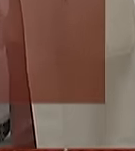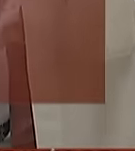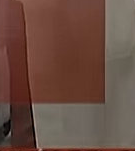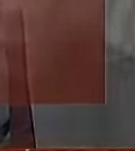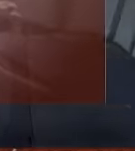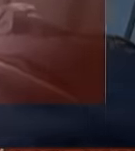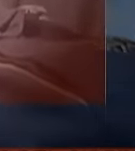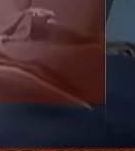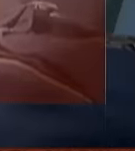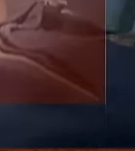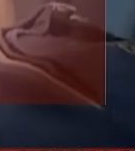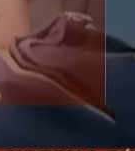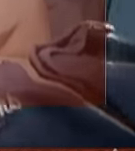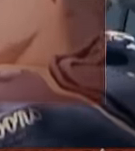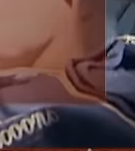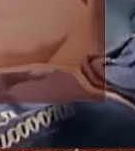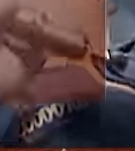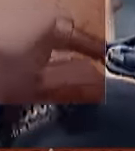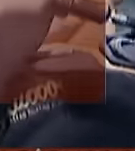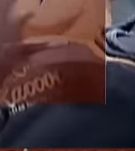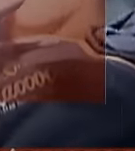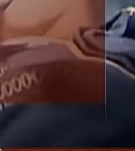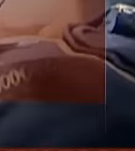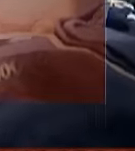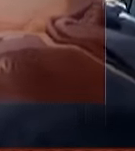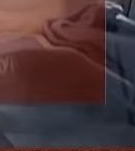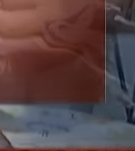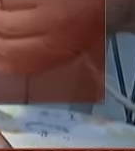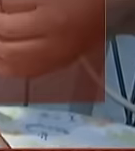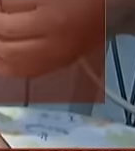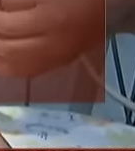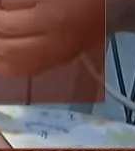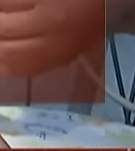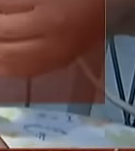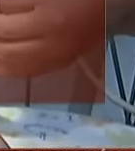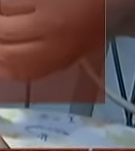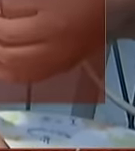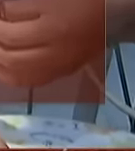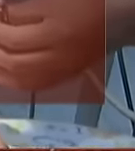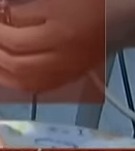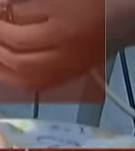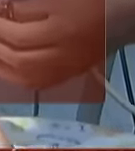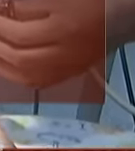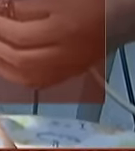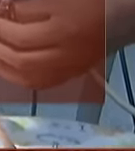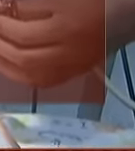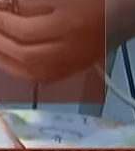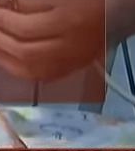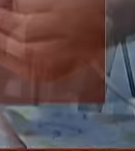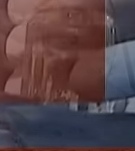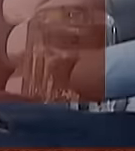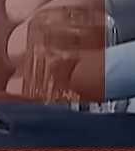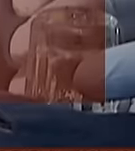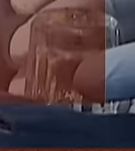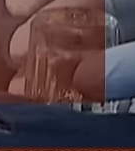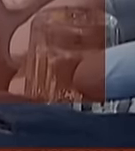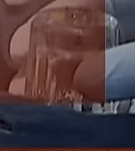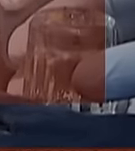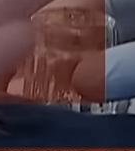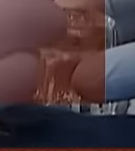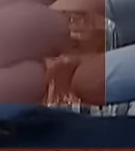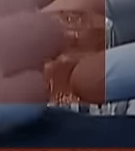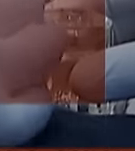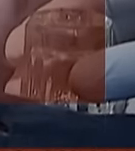la finalidad es que el tratamiento sea preventivo y no restaurativo de esta manera se pueden evitar endodoncias